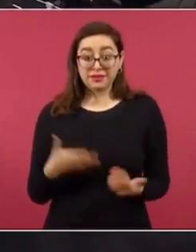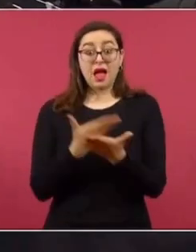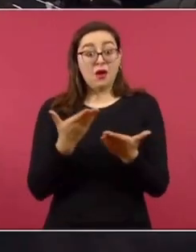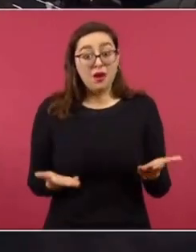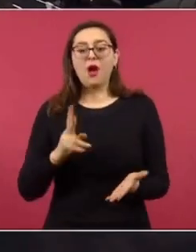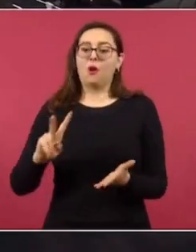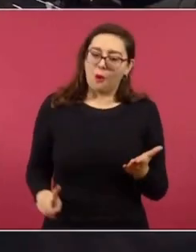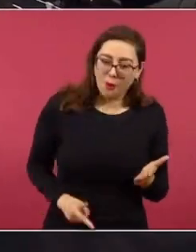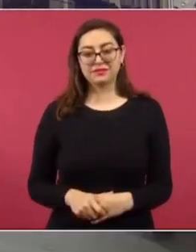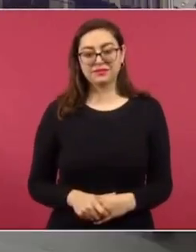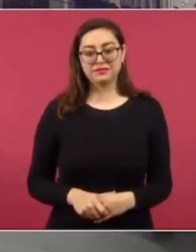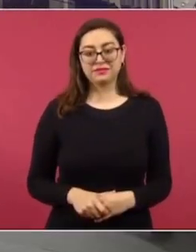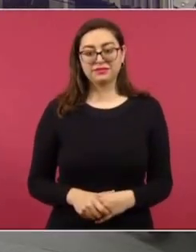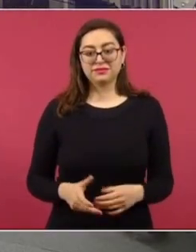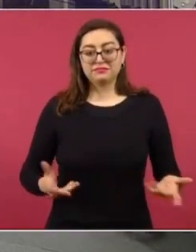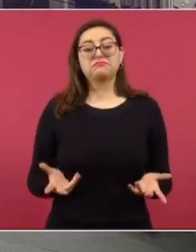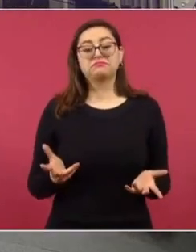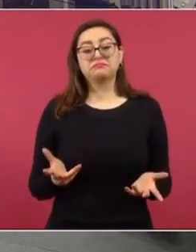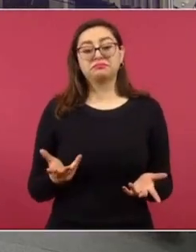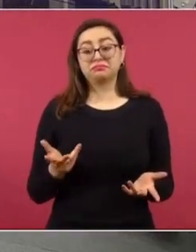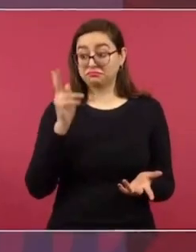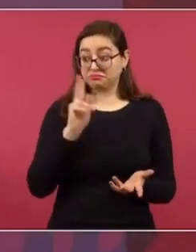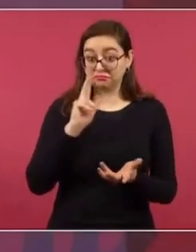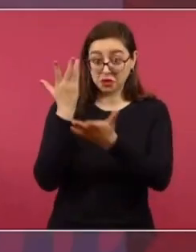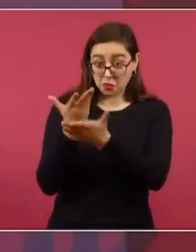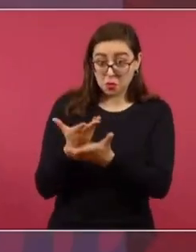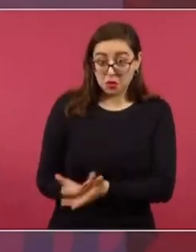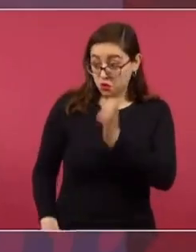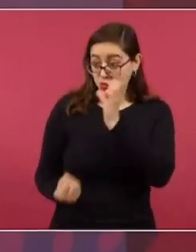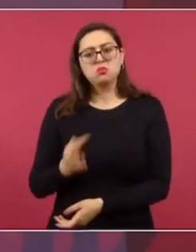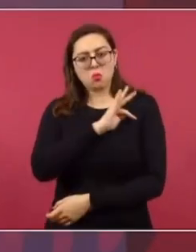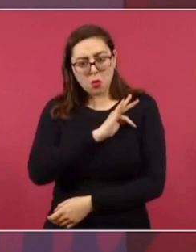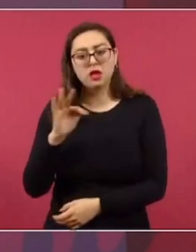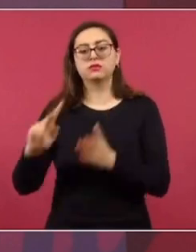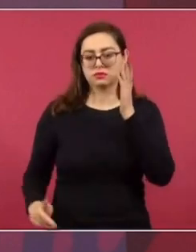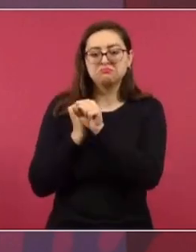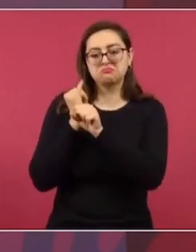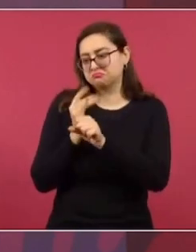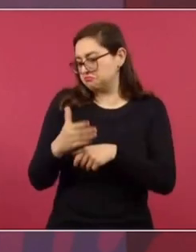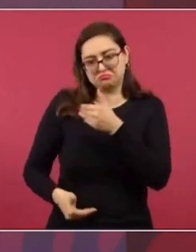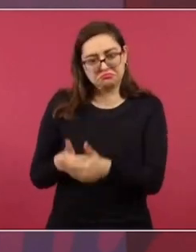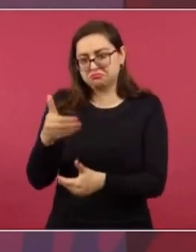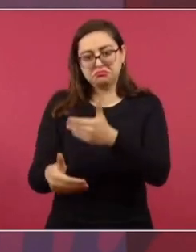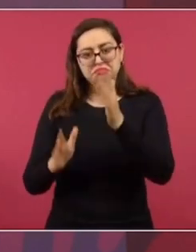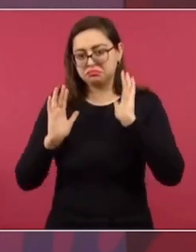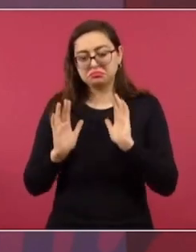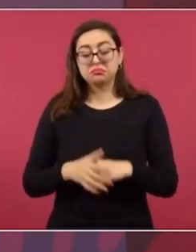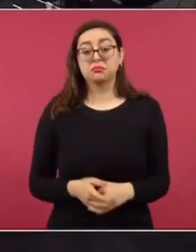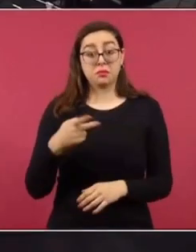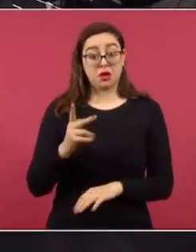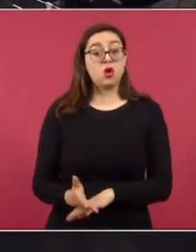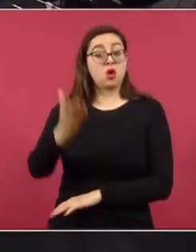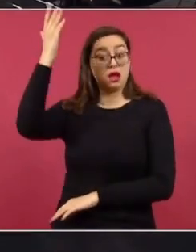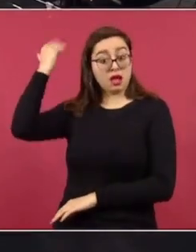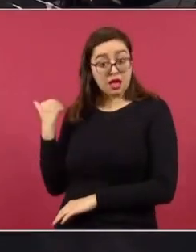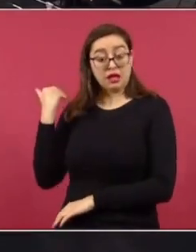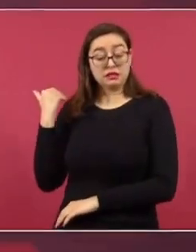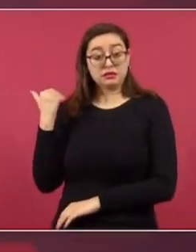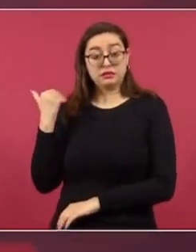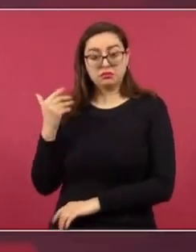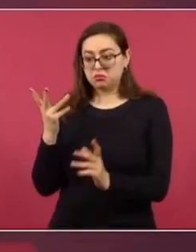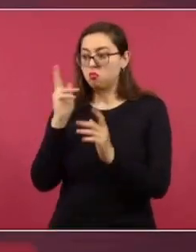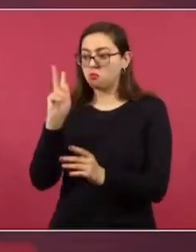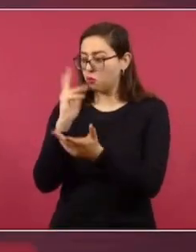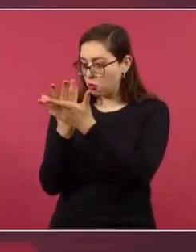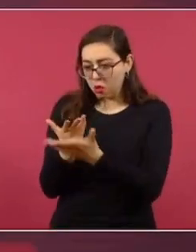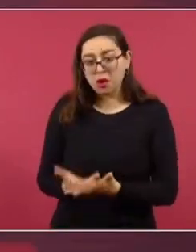ahora, los que están llamados como testigos presentan pruebas y son contundentes, pues es otro asunto. Pero en el caso que nos correspondió a nosotros,